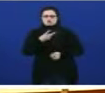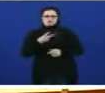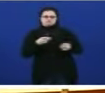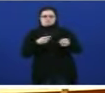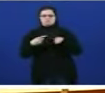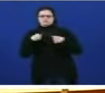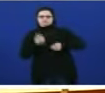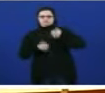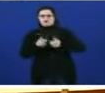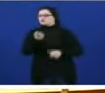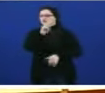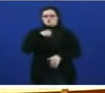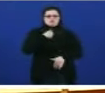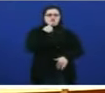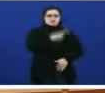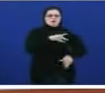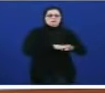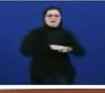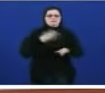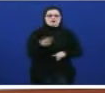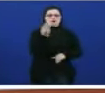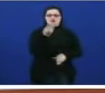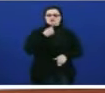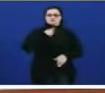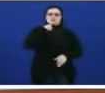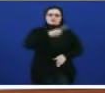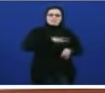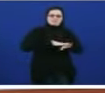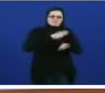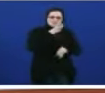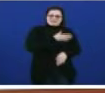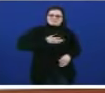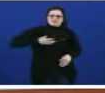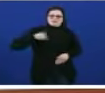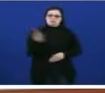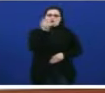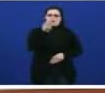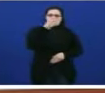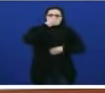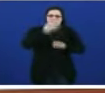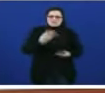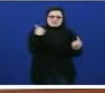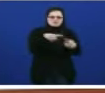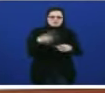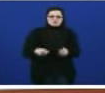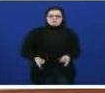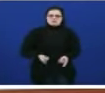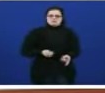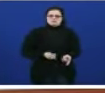vostede tres anos de goberno ainda por diante é por ben é porque queremos que melloren as cousas porque teremos que facer despois cargo deste país